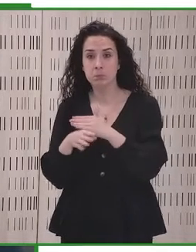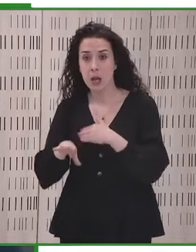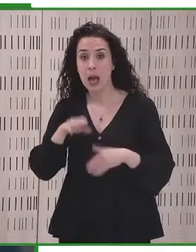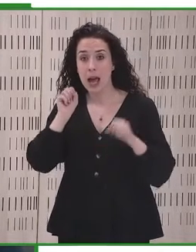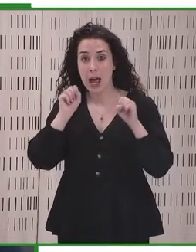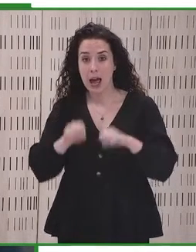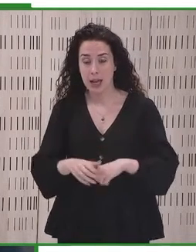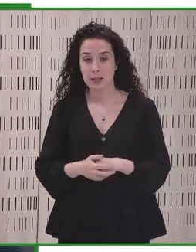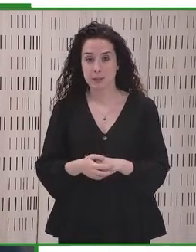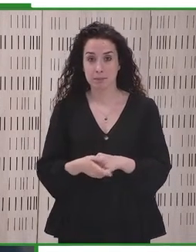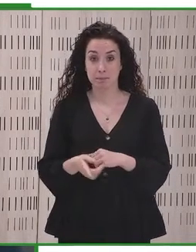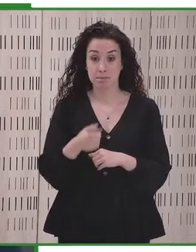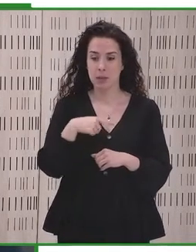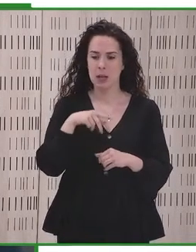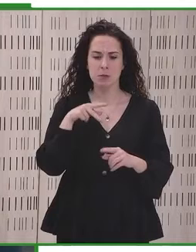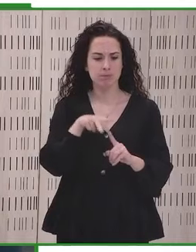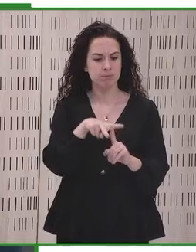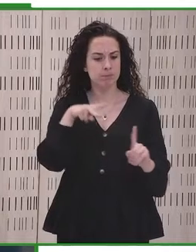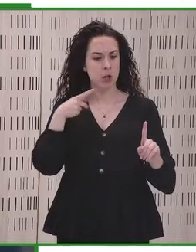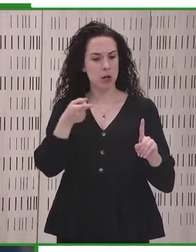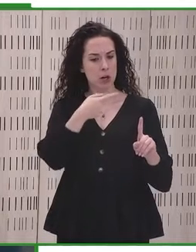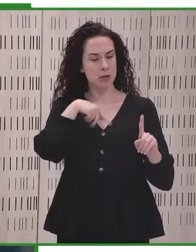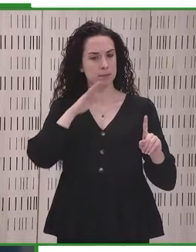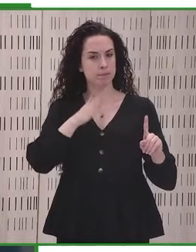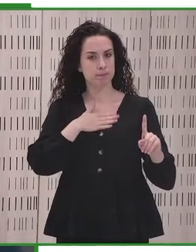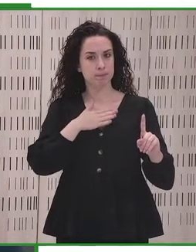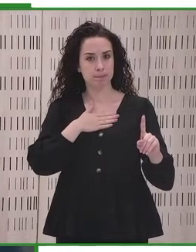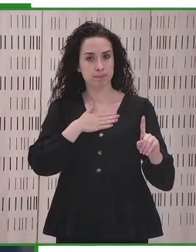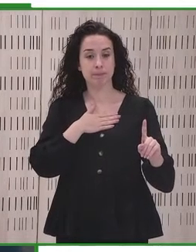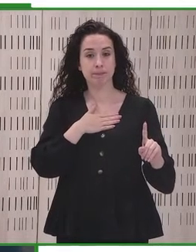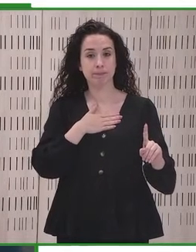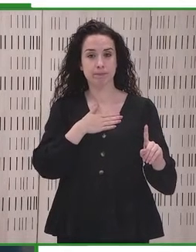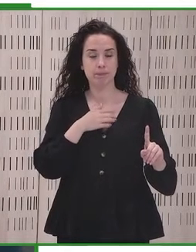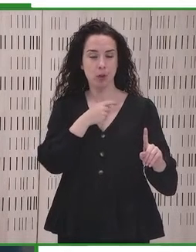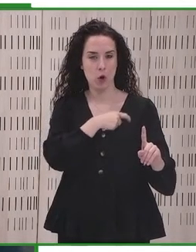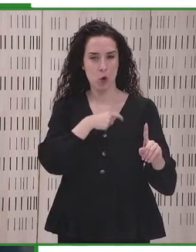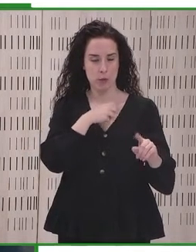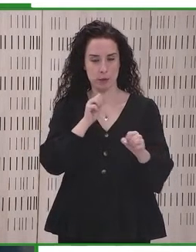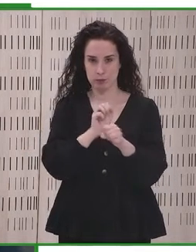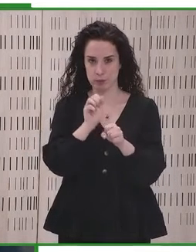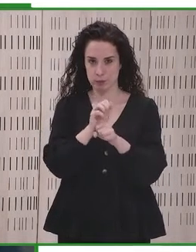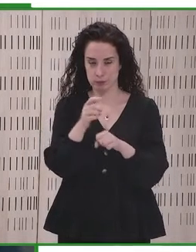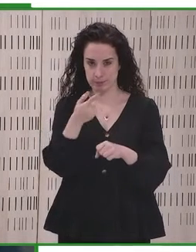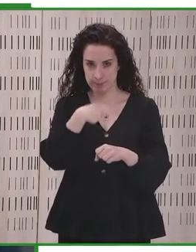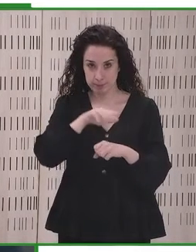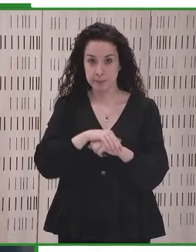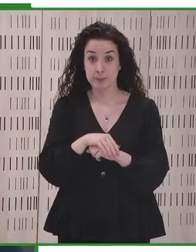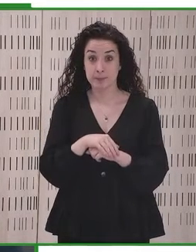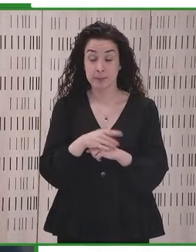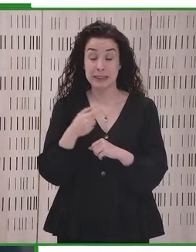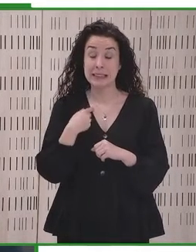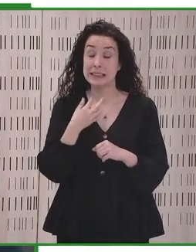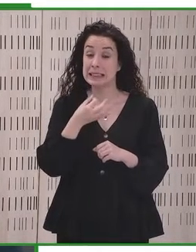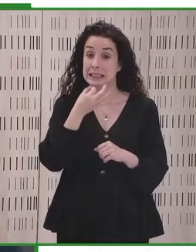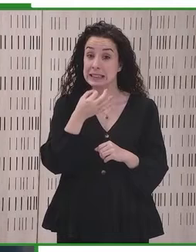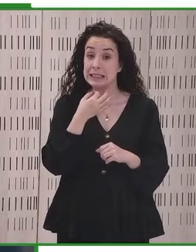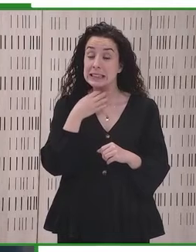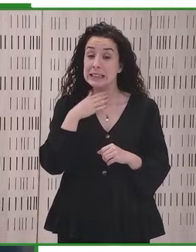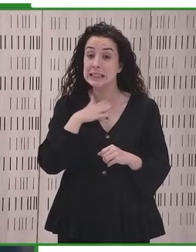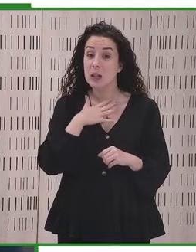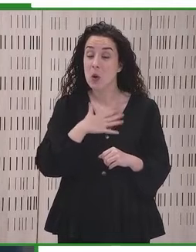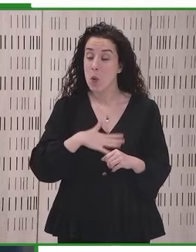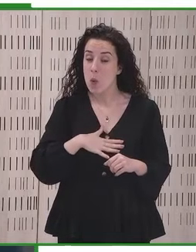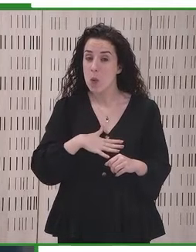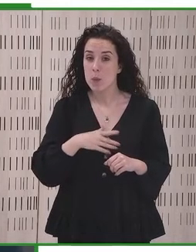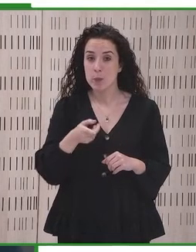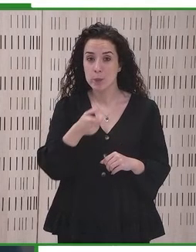acceso a servicios y a actividades públicas.